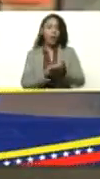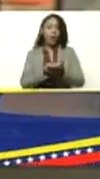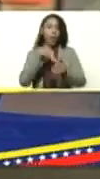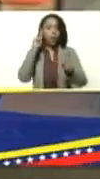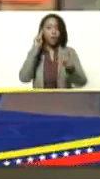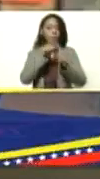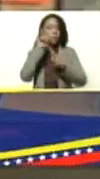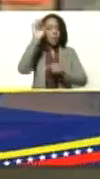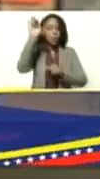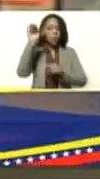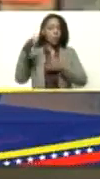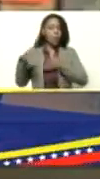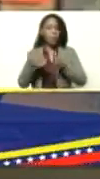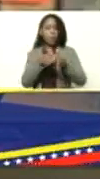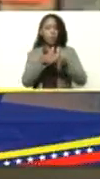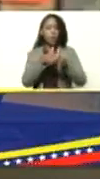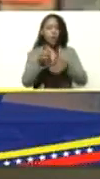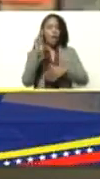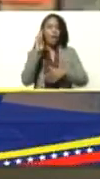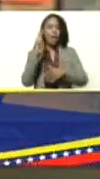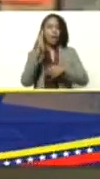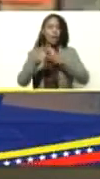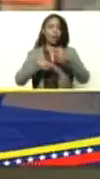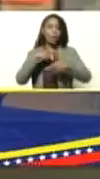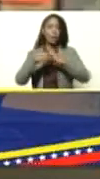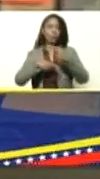al futuro Ricardo la R de revolucionar